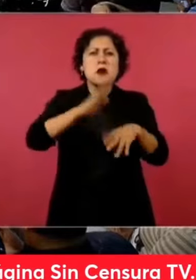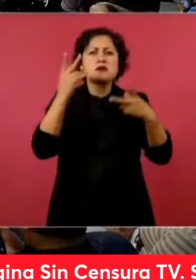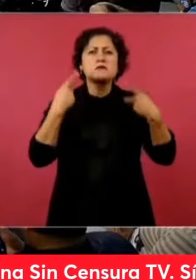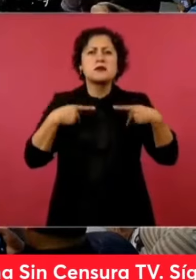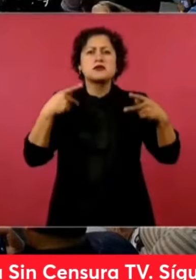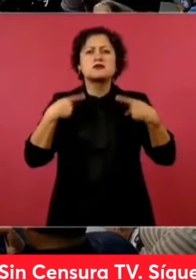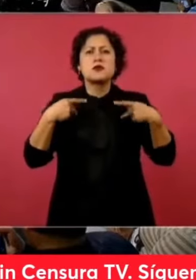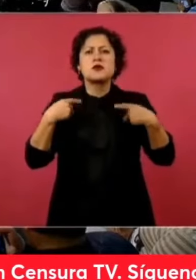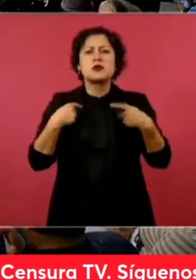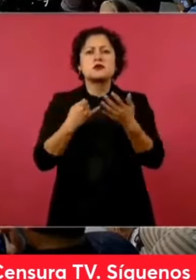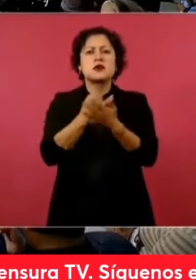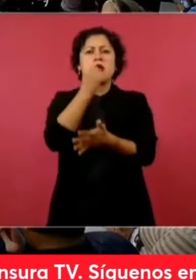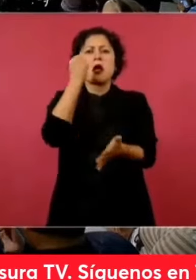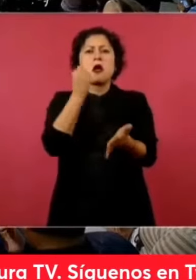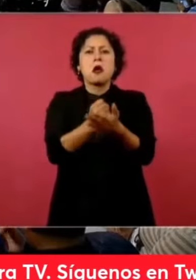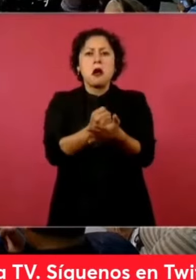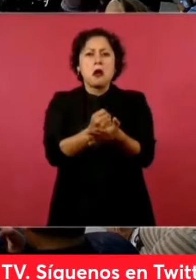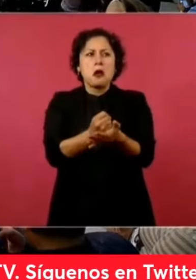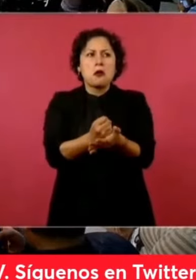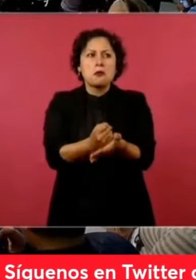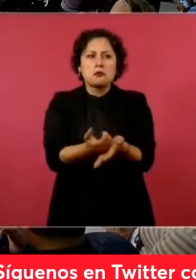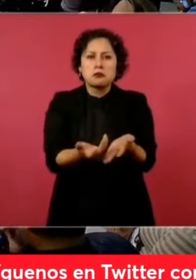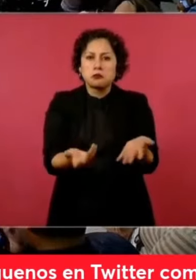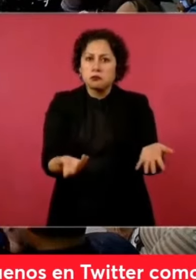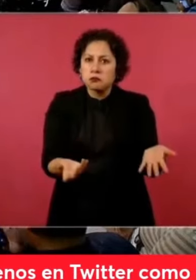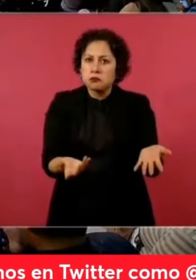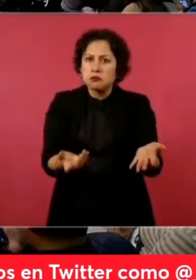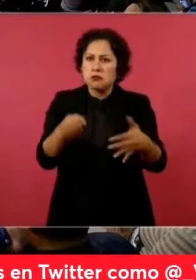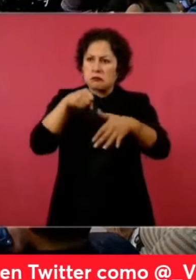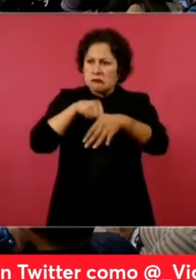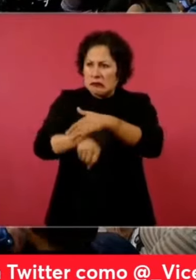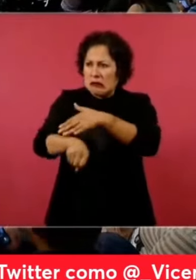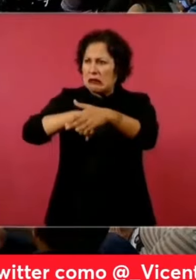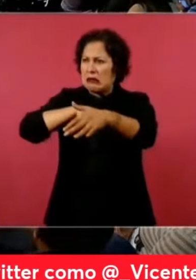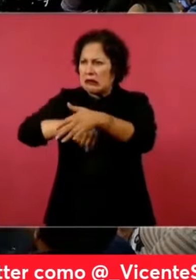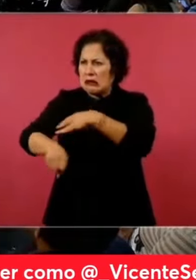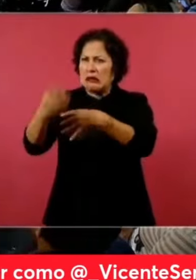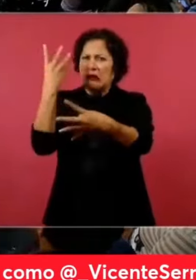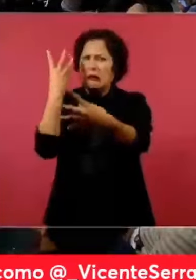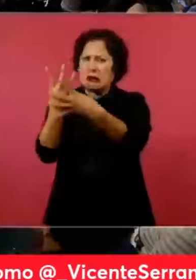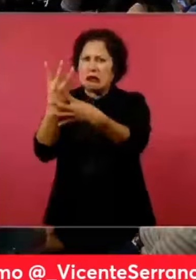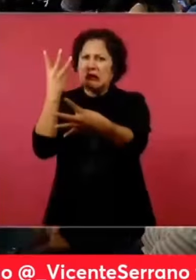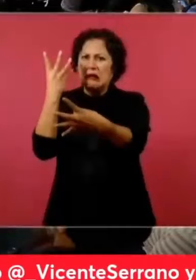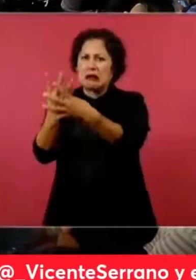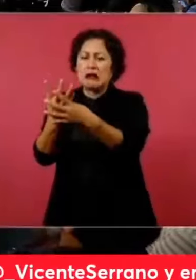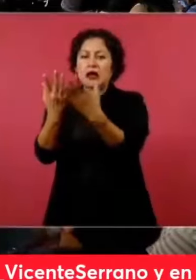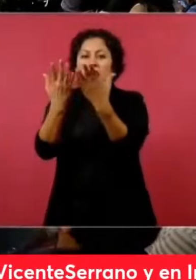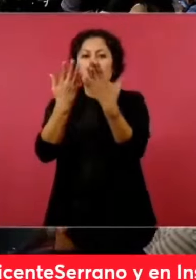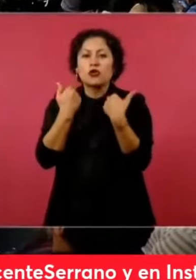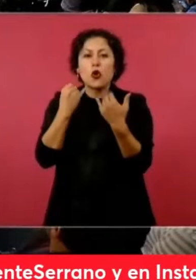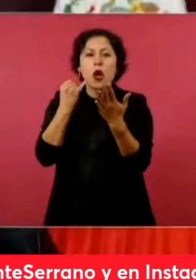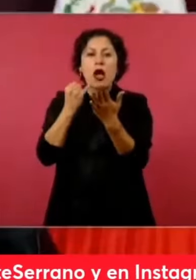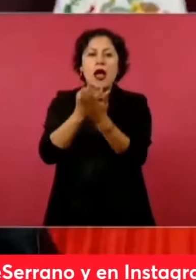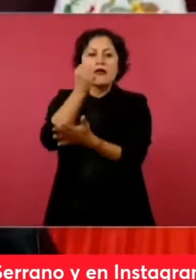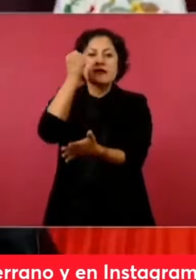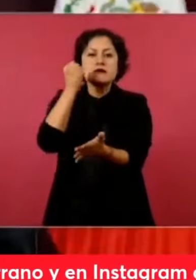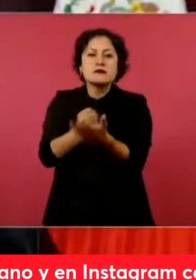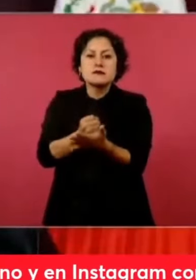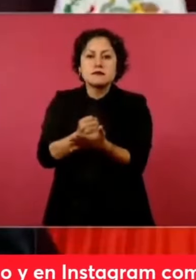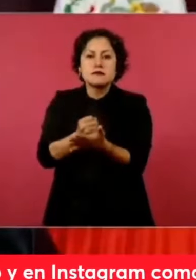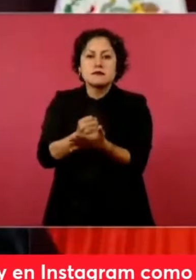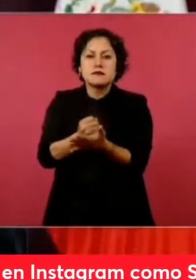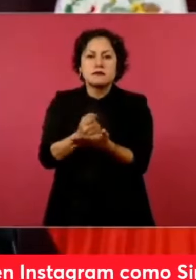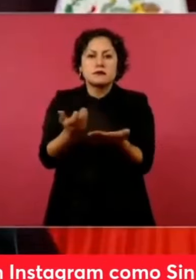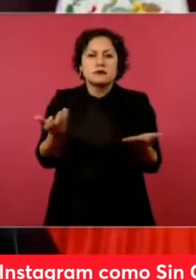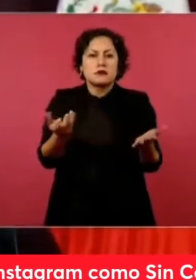perdón, miles de personas encarceladas sin sentencia, que